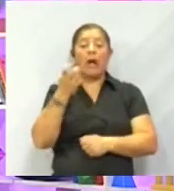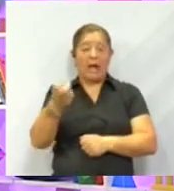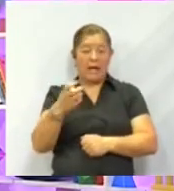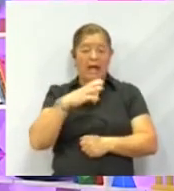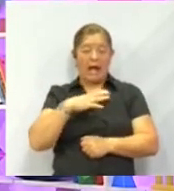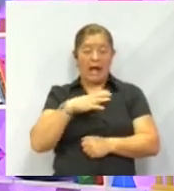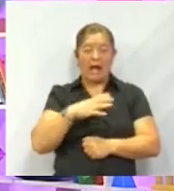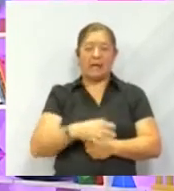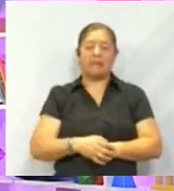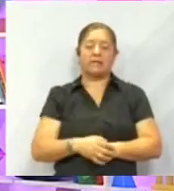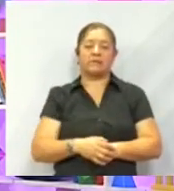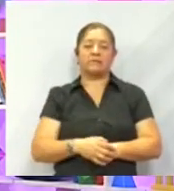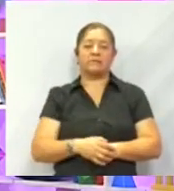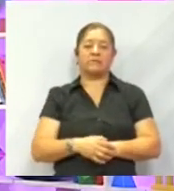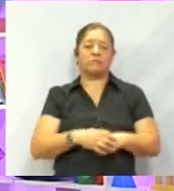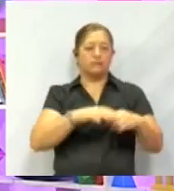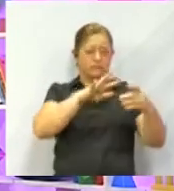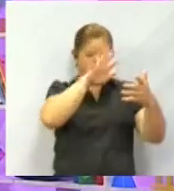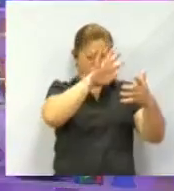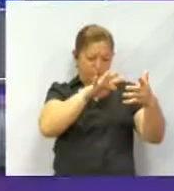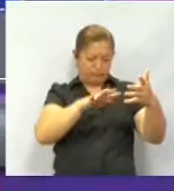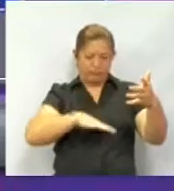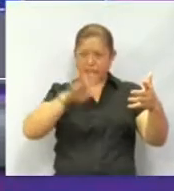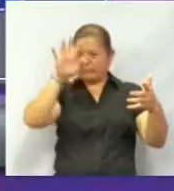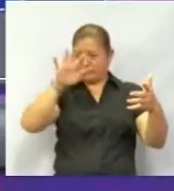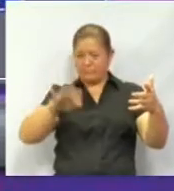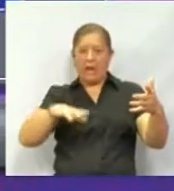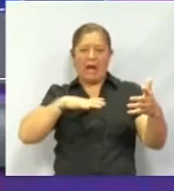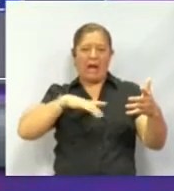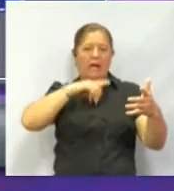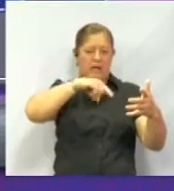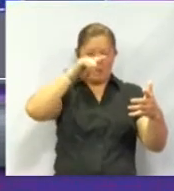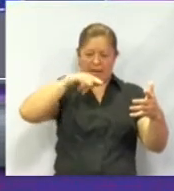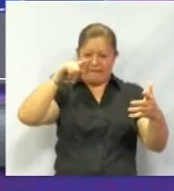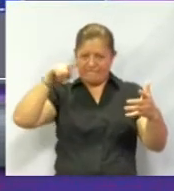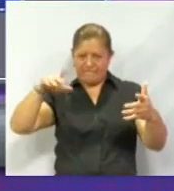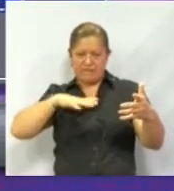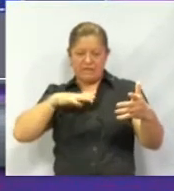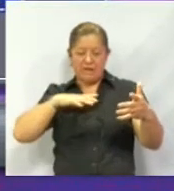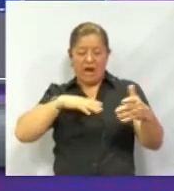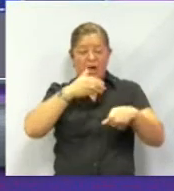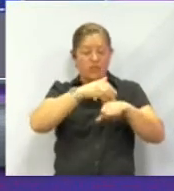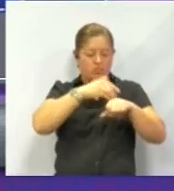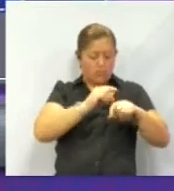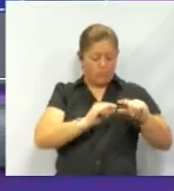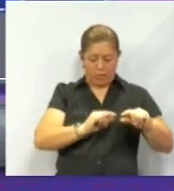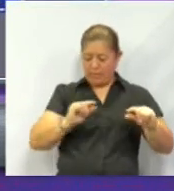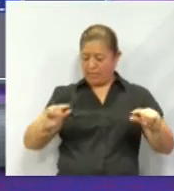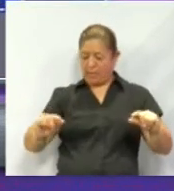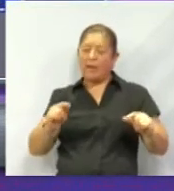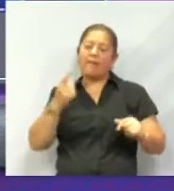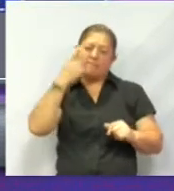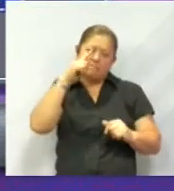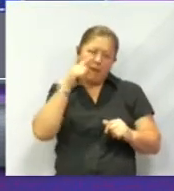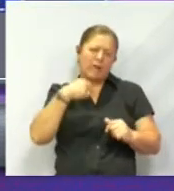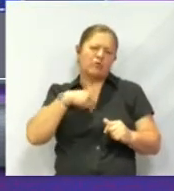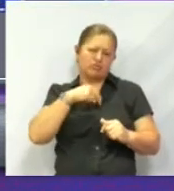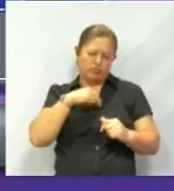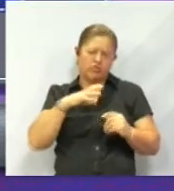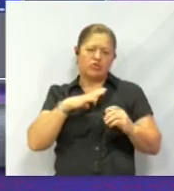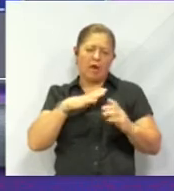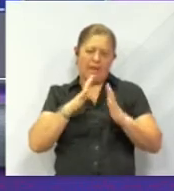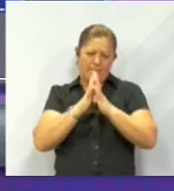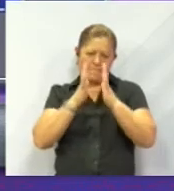van a poder completar la gráfica, el esquema que se encuentra en la página para que pongamos en práctica el